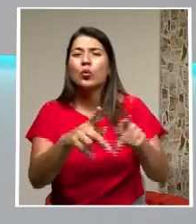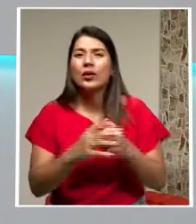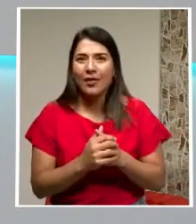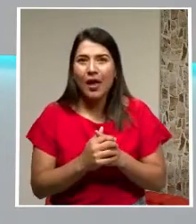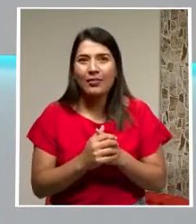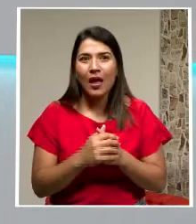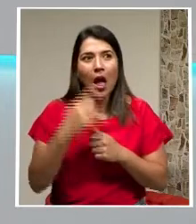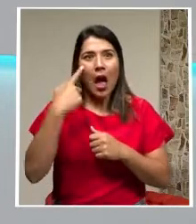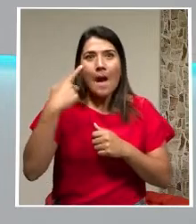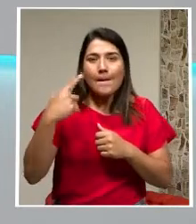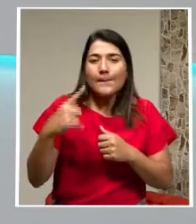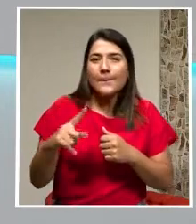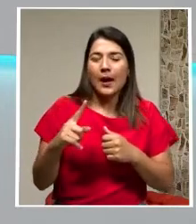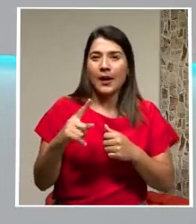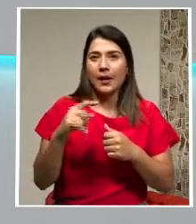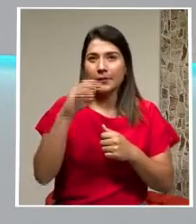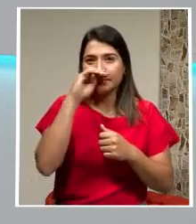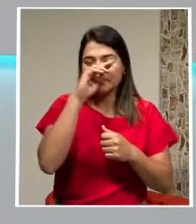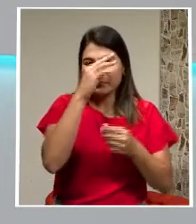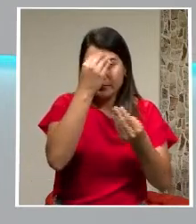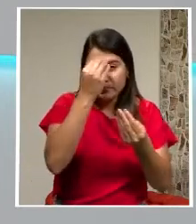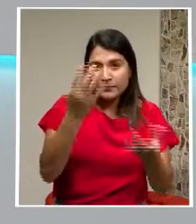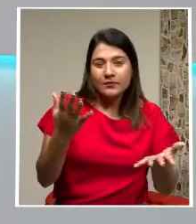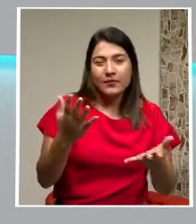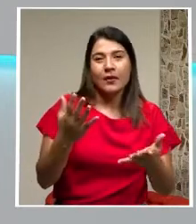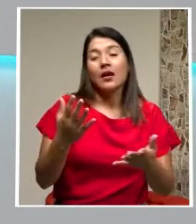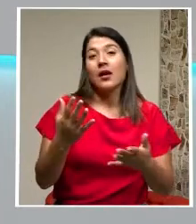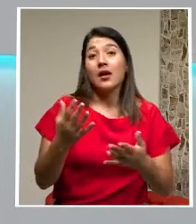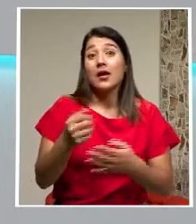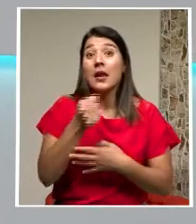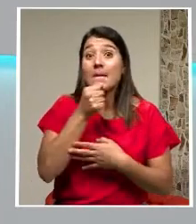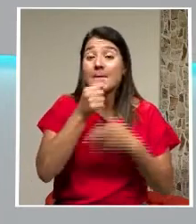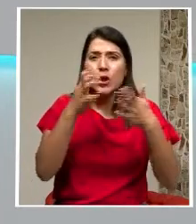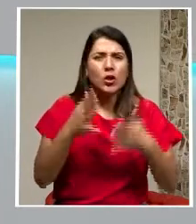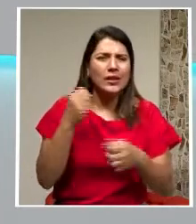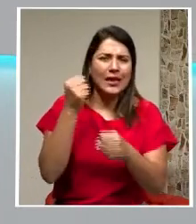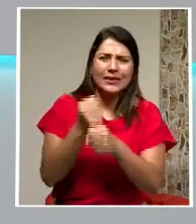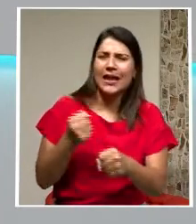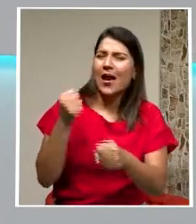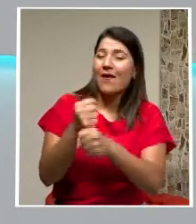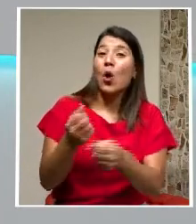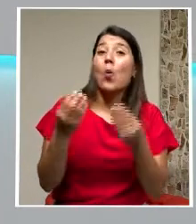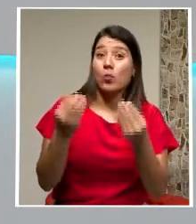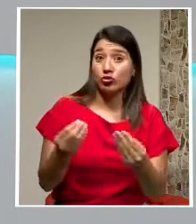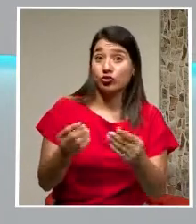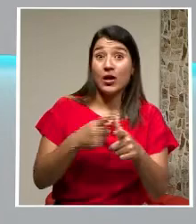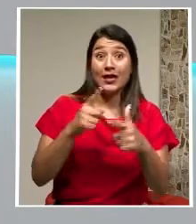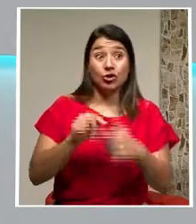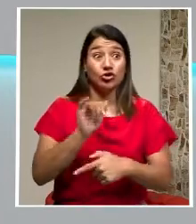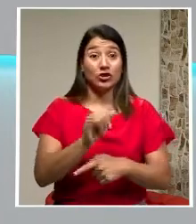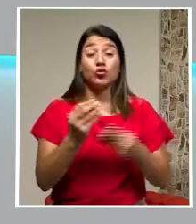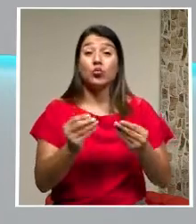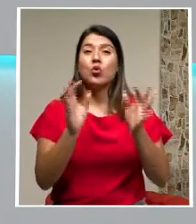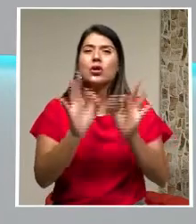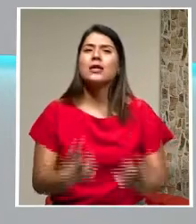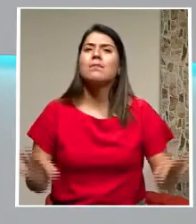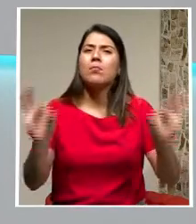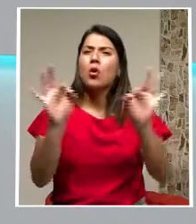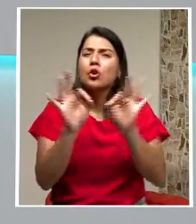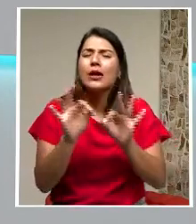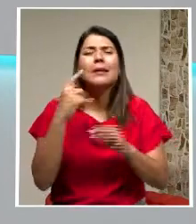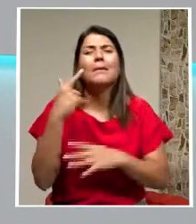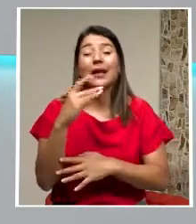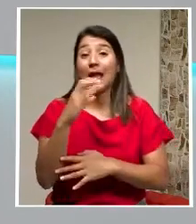Trabajó mucho Esas conferencias Y creo que Que eso fue Muy importante Para mantener El país